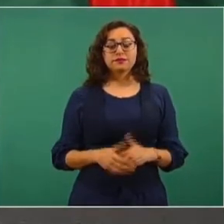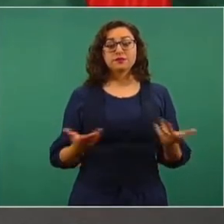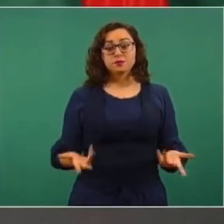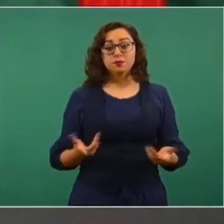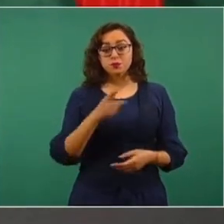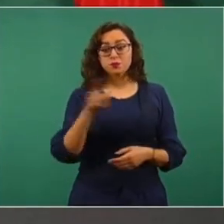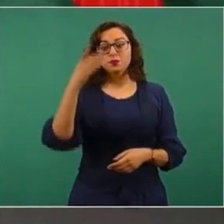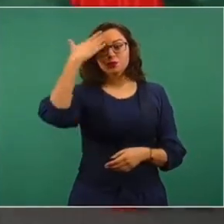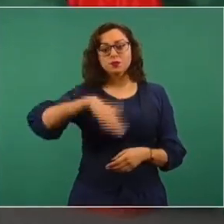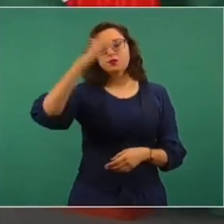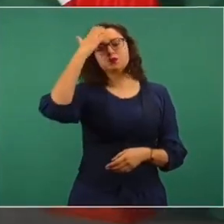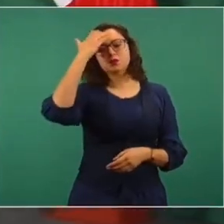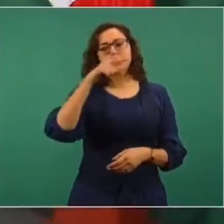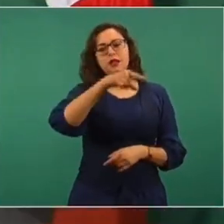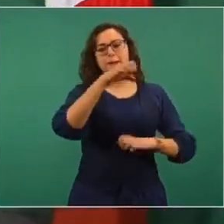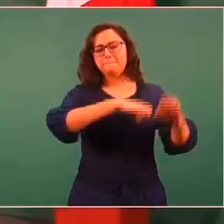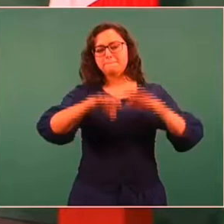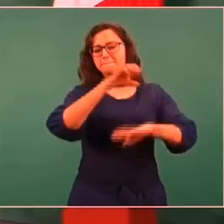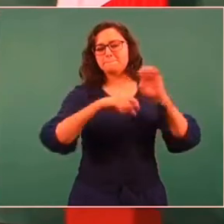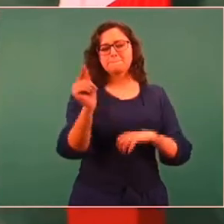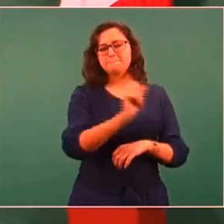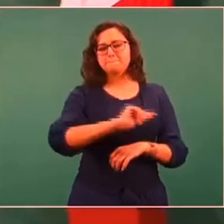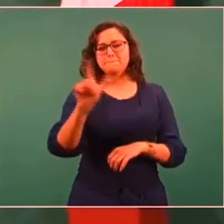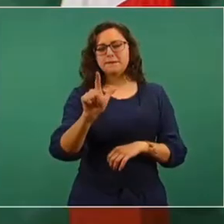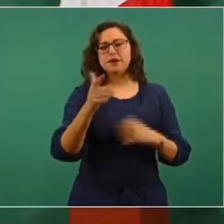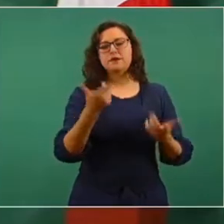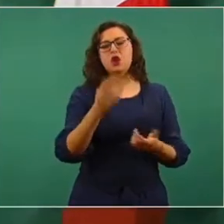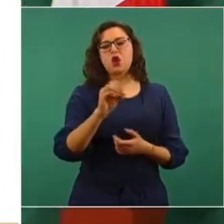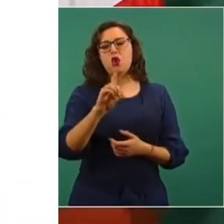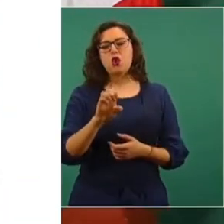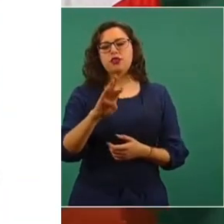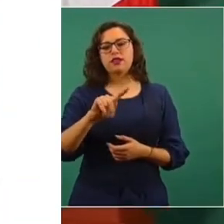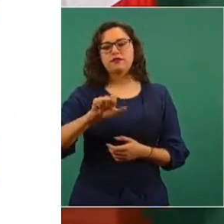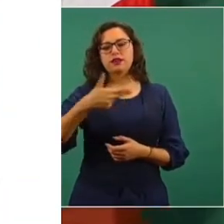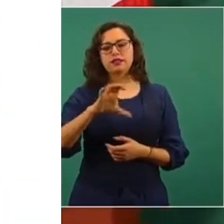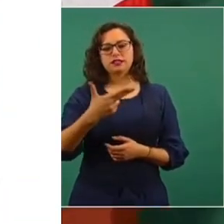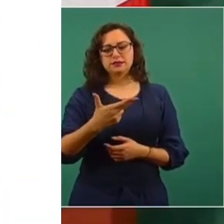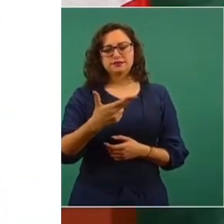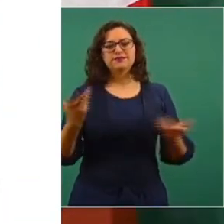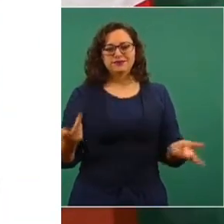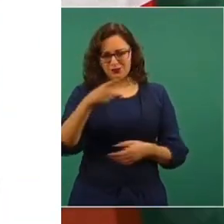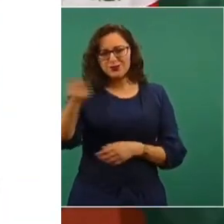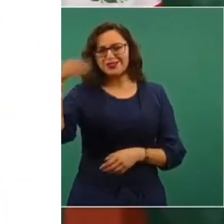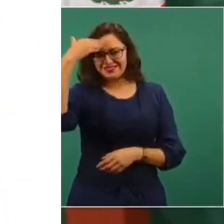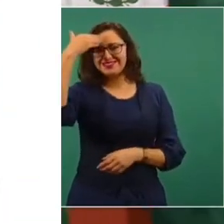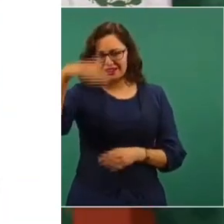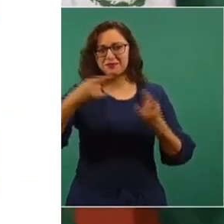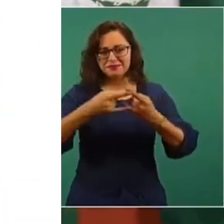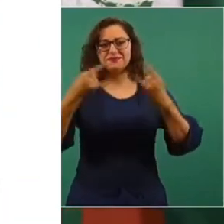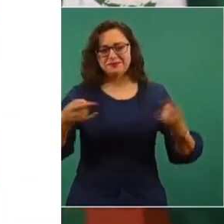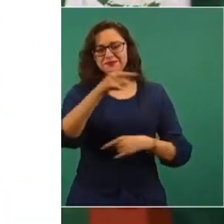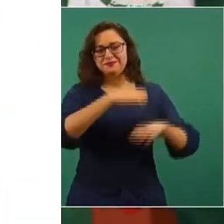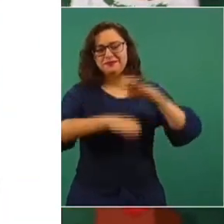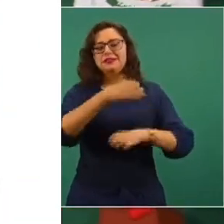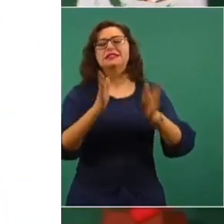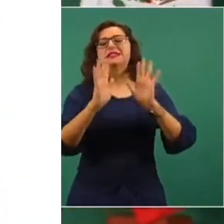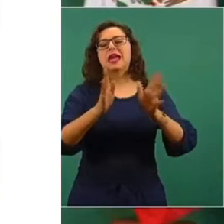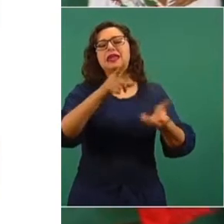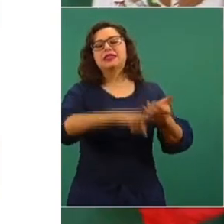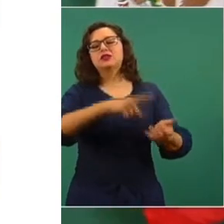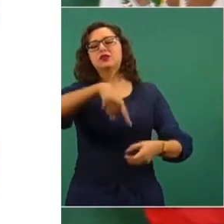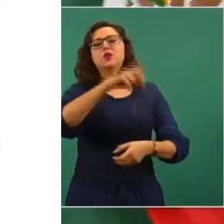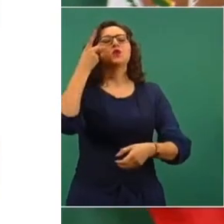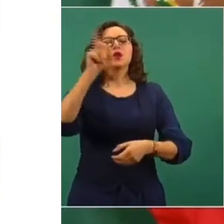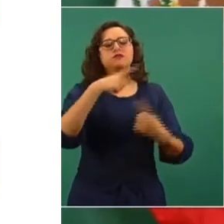empresa o sus socios, Odebrecht. Sí, saben de esta empresa, ¿no? Que